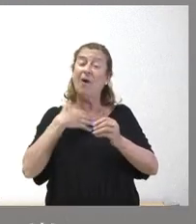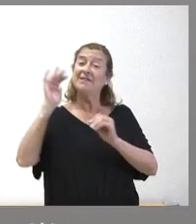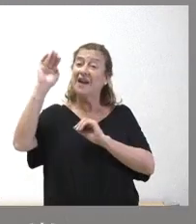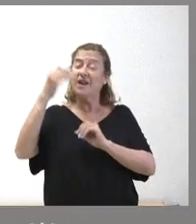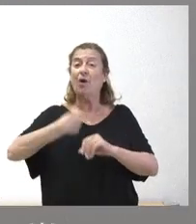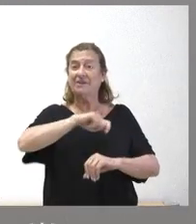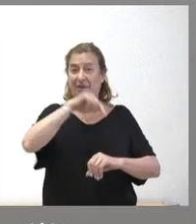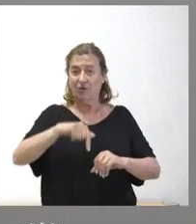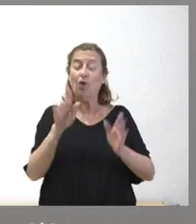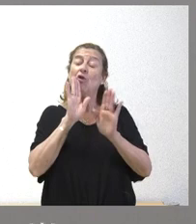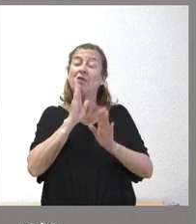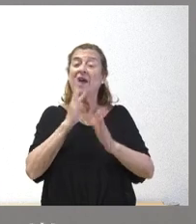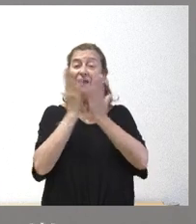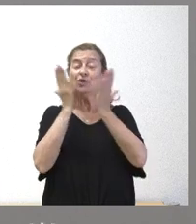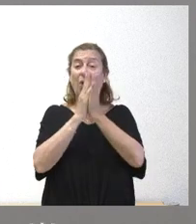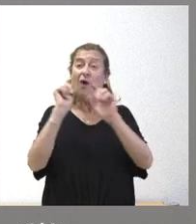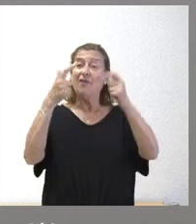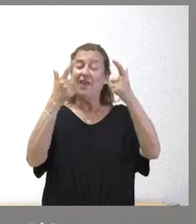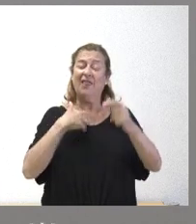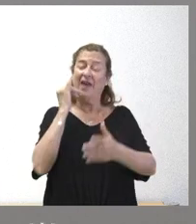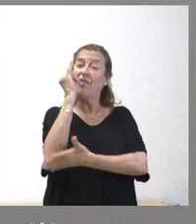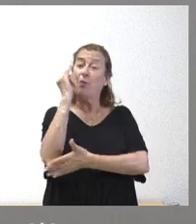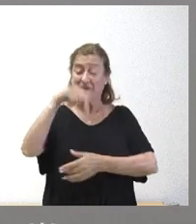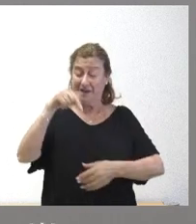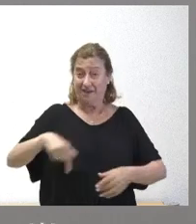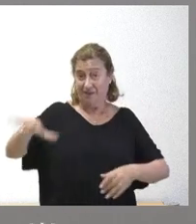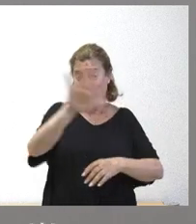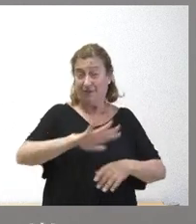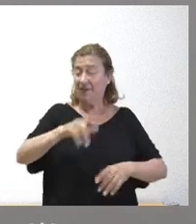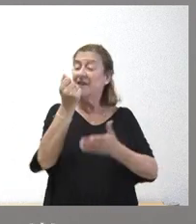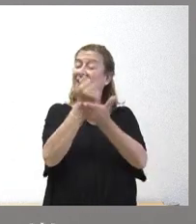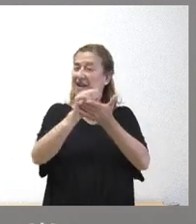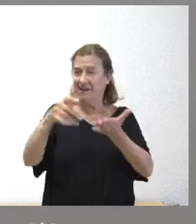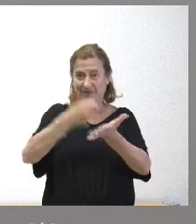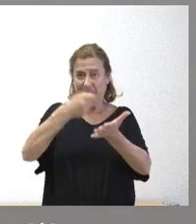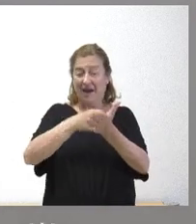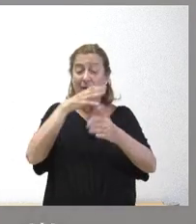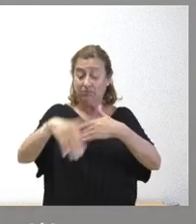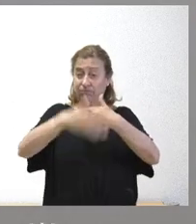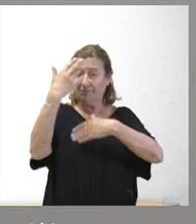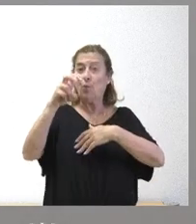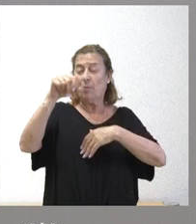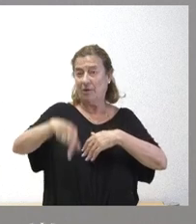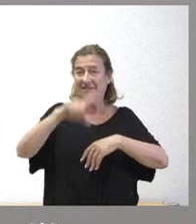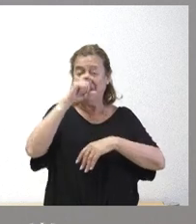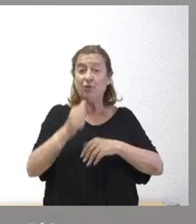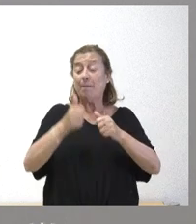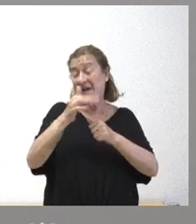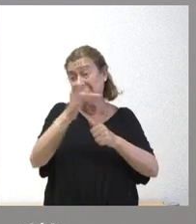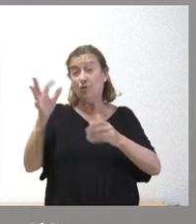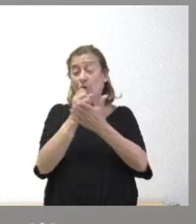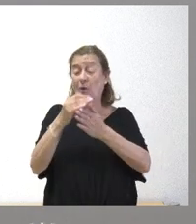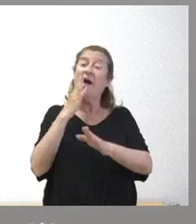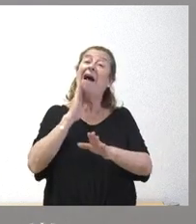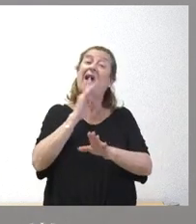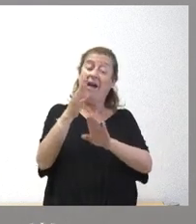en las escuelas oficiales de idiomas de la comunidad. También están exentos del pago como novedad para este año, más todo lo que les hemos señalado